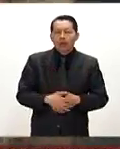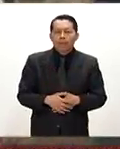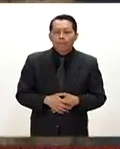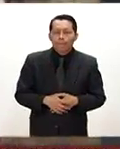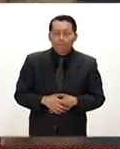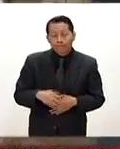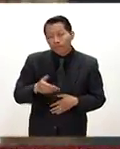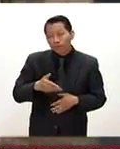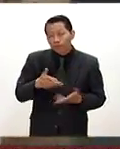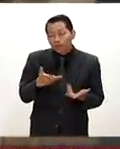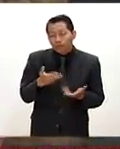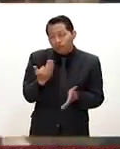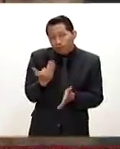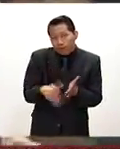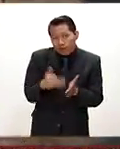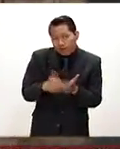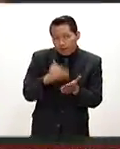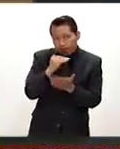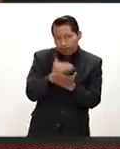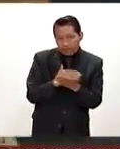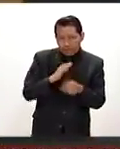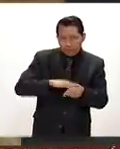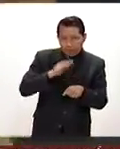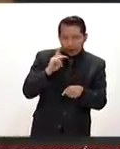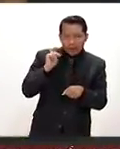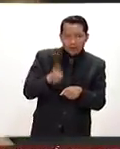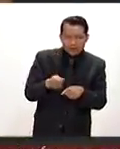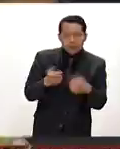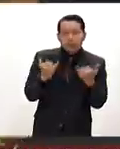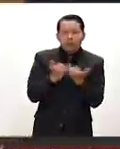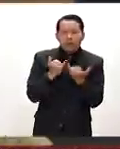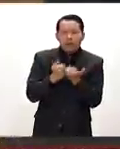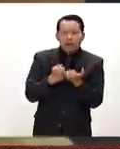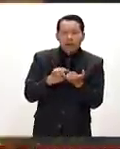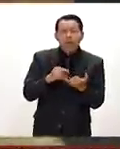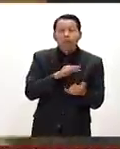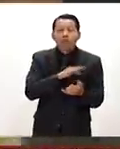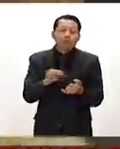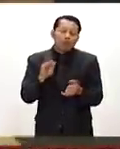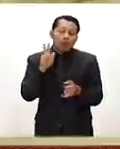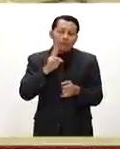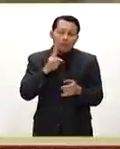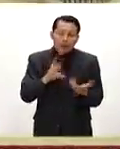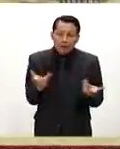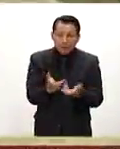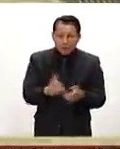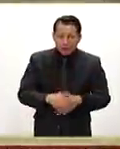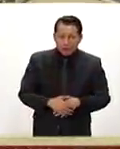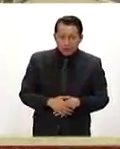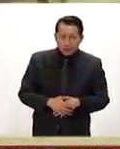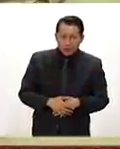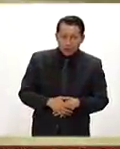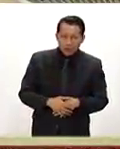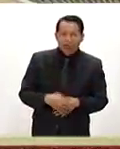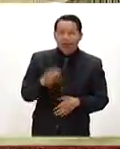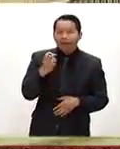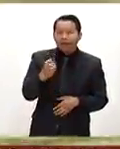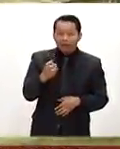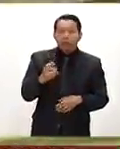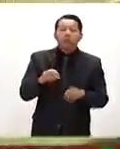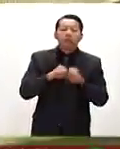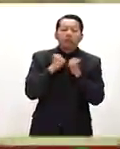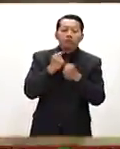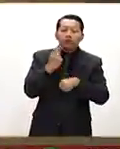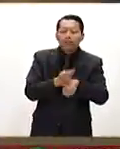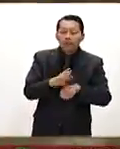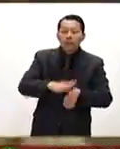No se dio, esperemos que en el Congreso se lleve a cabo alguna ajuste adicional. ¿Cómo va a impactar esto a la sociedad